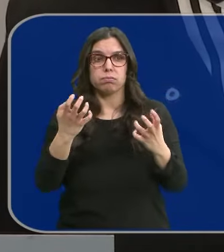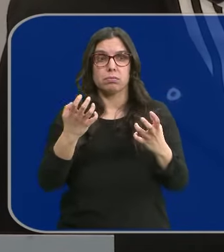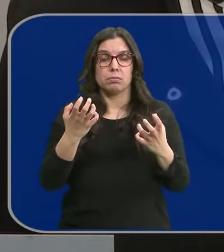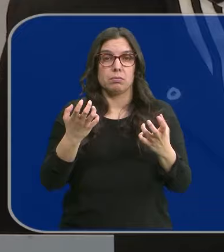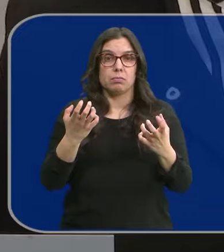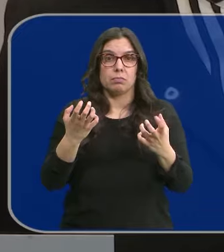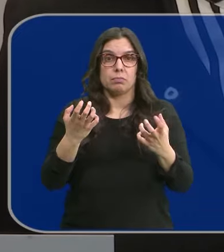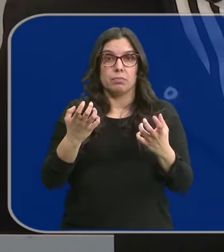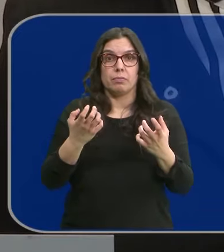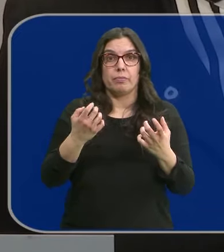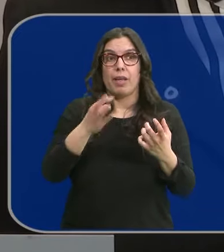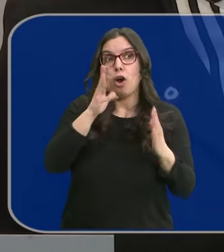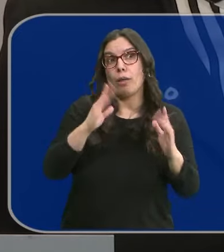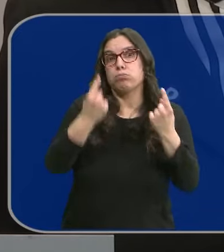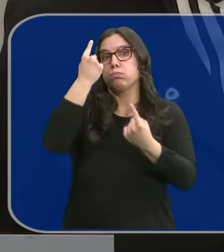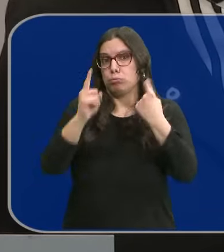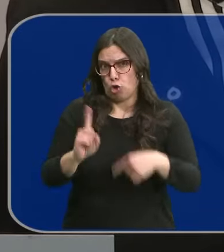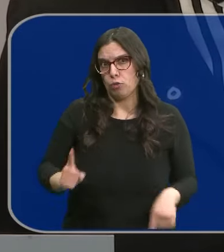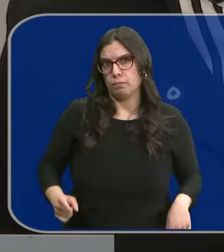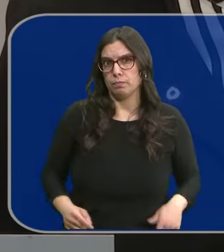son puntuales en este momento.